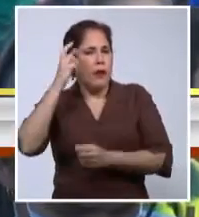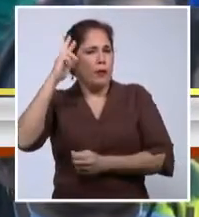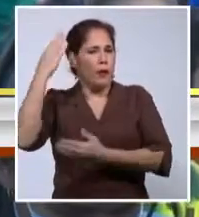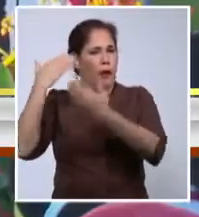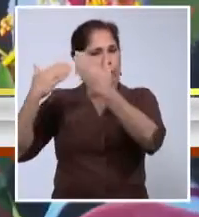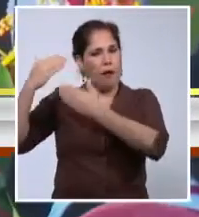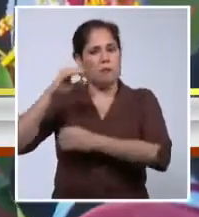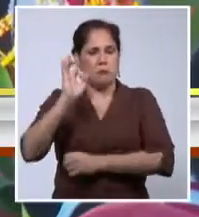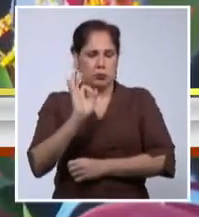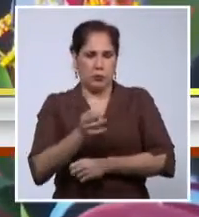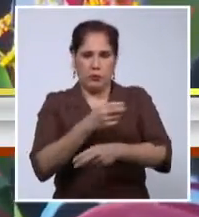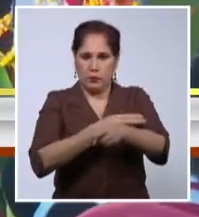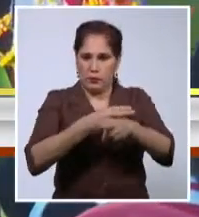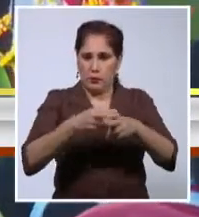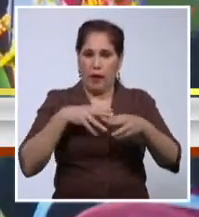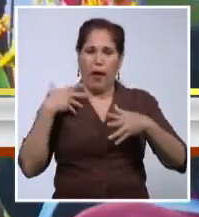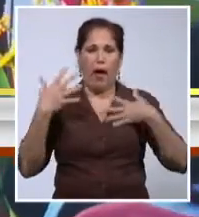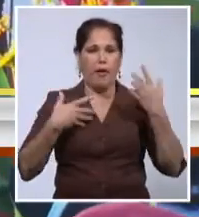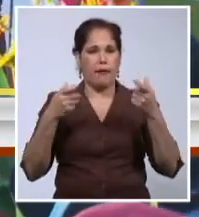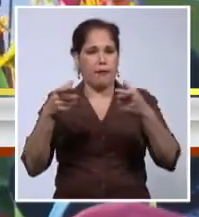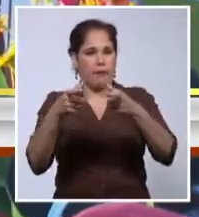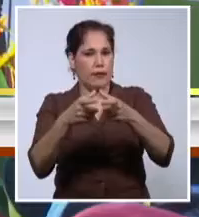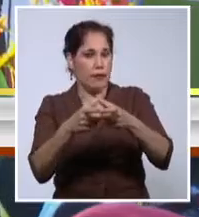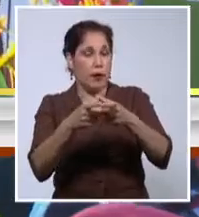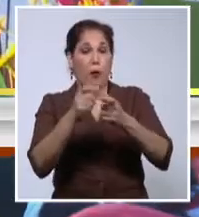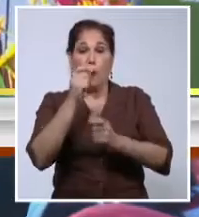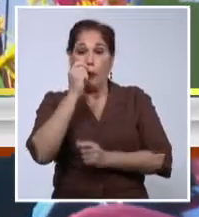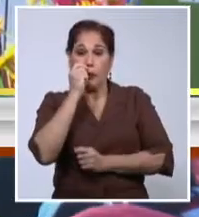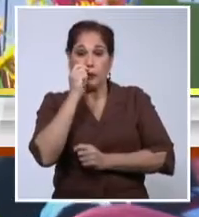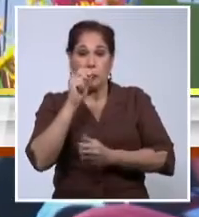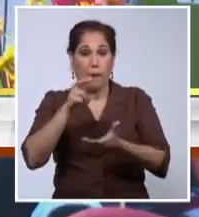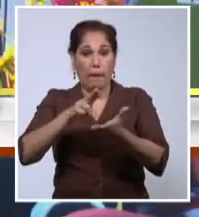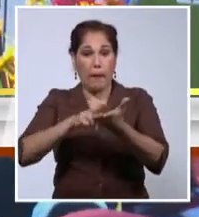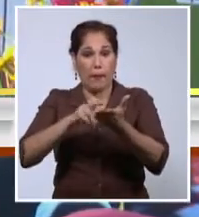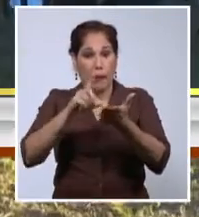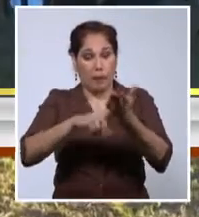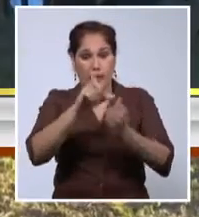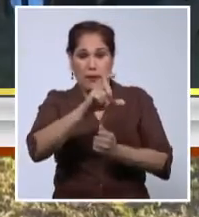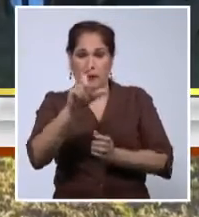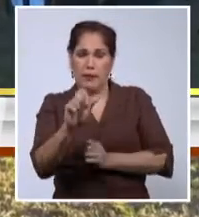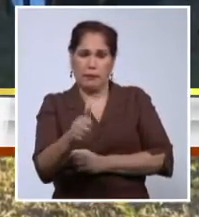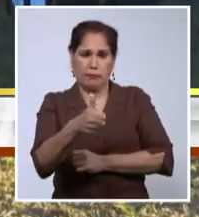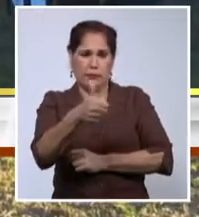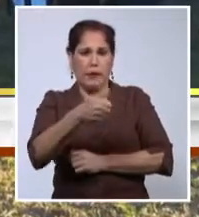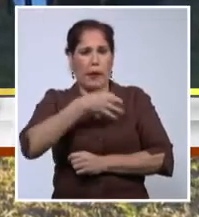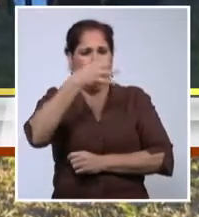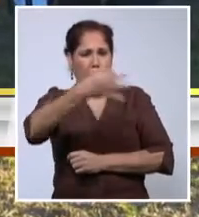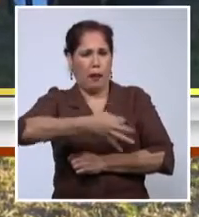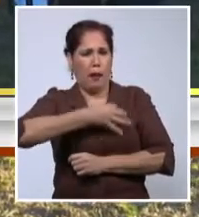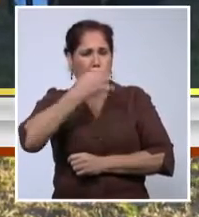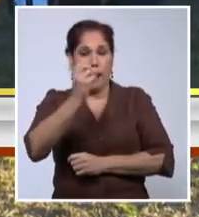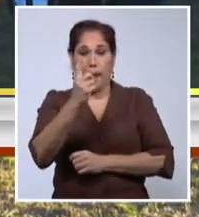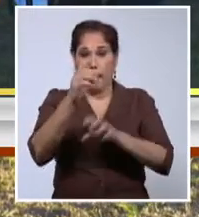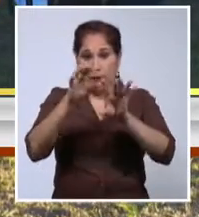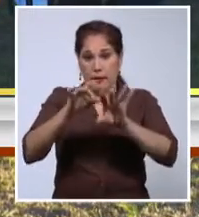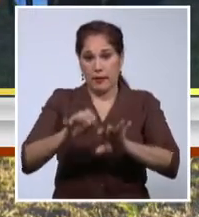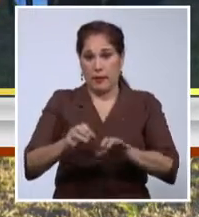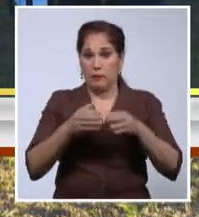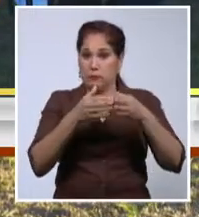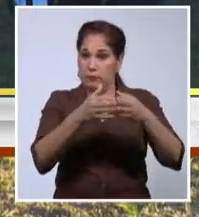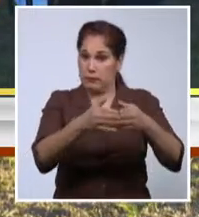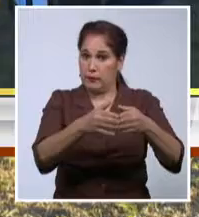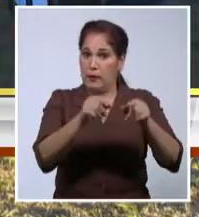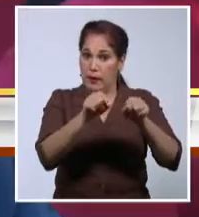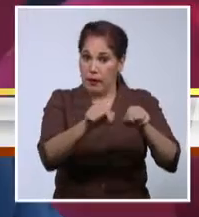definitivo. El acto estuvo presidido por Federico Hernández, miembro del Comité Central del Partido Comunista de Cuba, y su primer secretario en Granma,